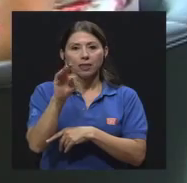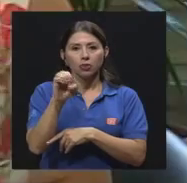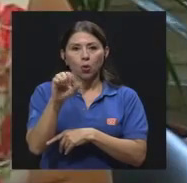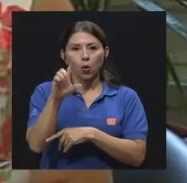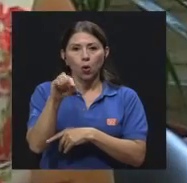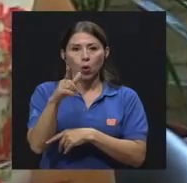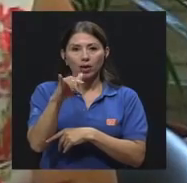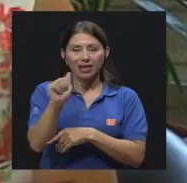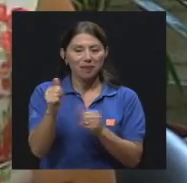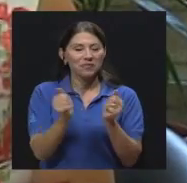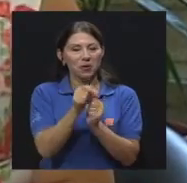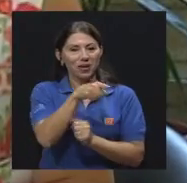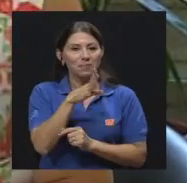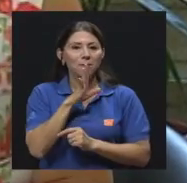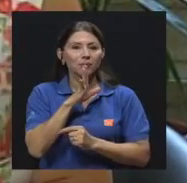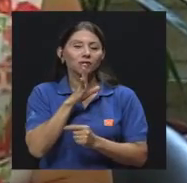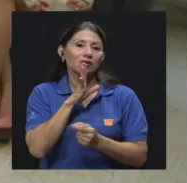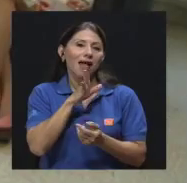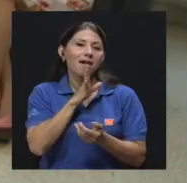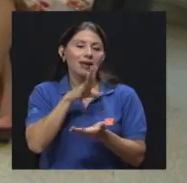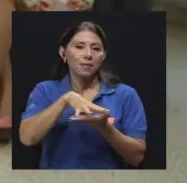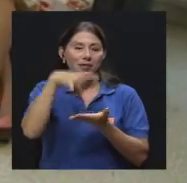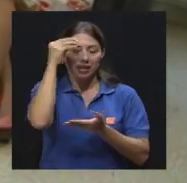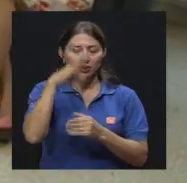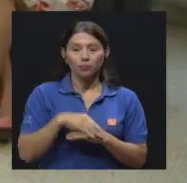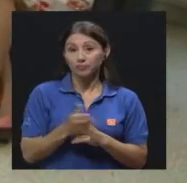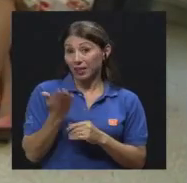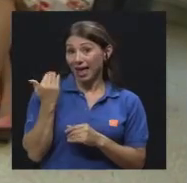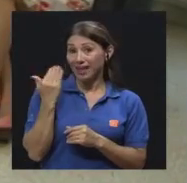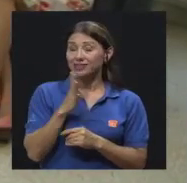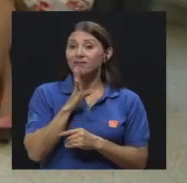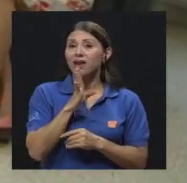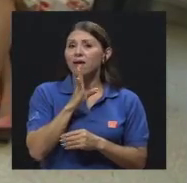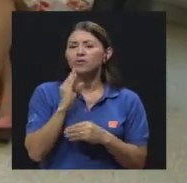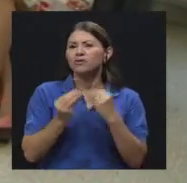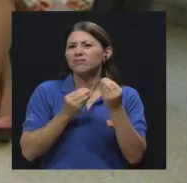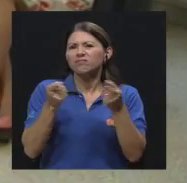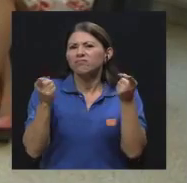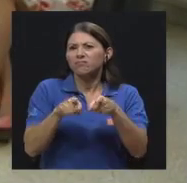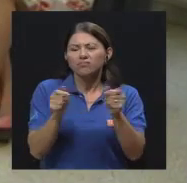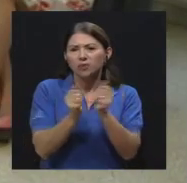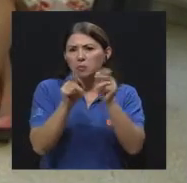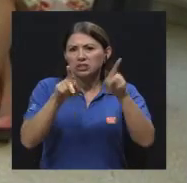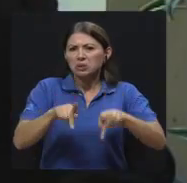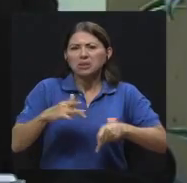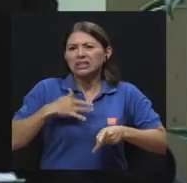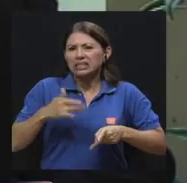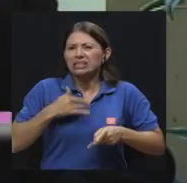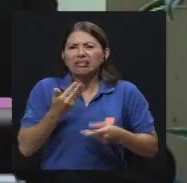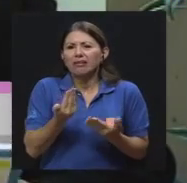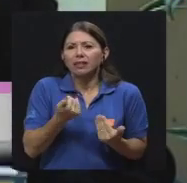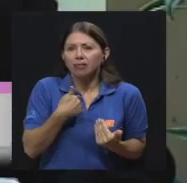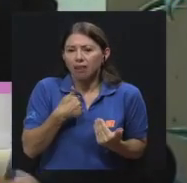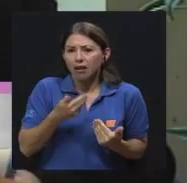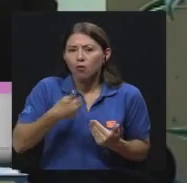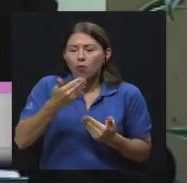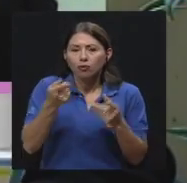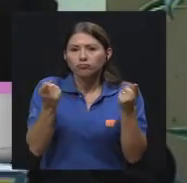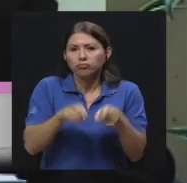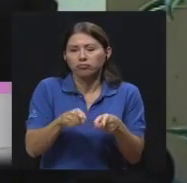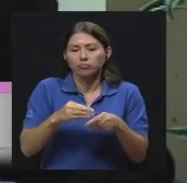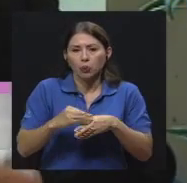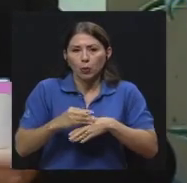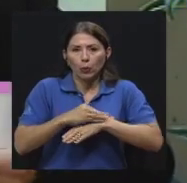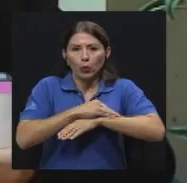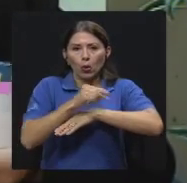vamos aprendiendo más. En el bloque anterior conversábamos de las principales manifestaciones que se presentan en nuestra piel cuando tenemos alguno de